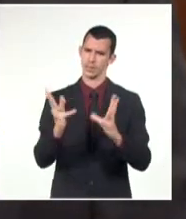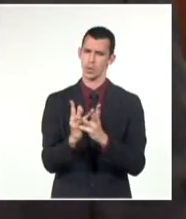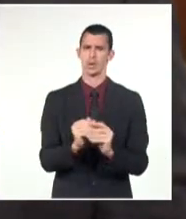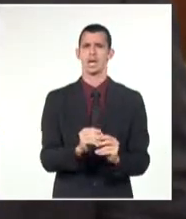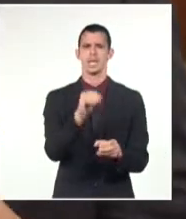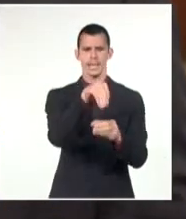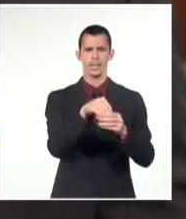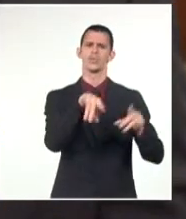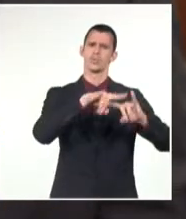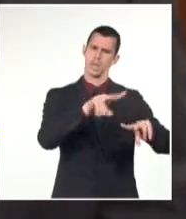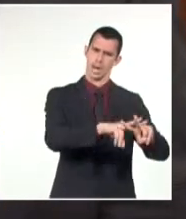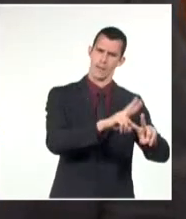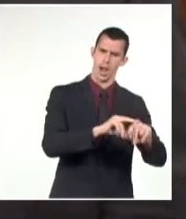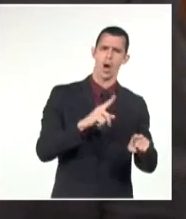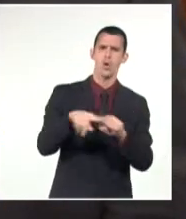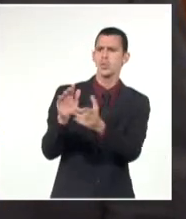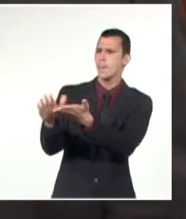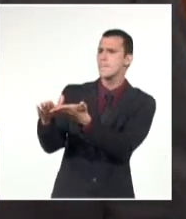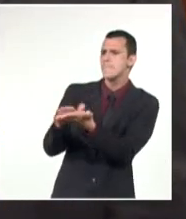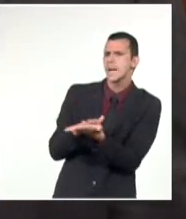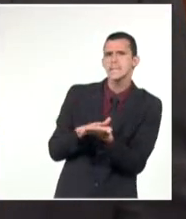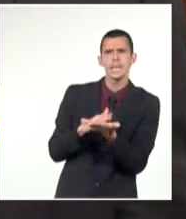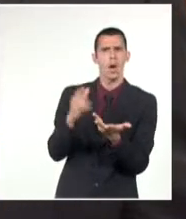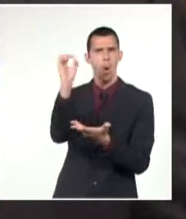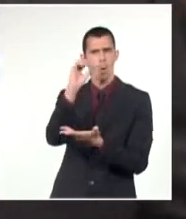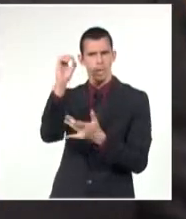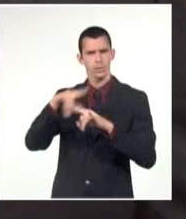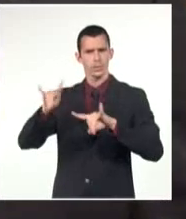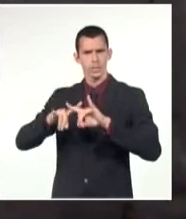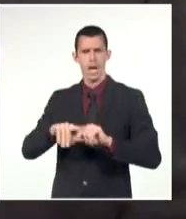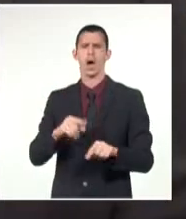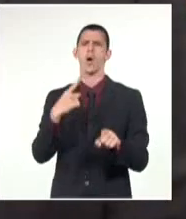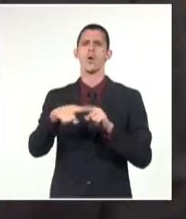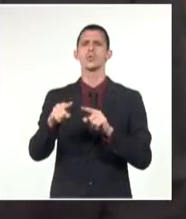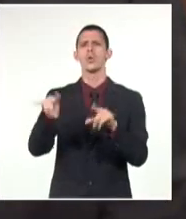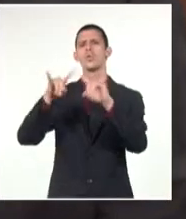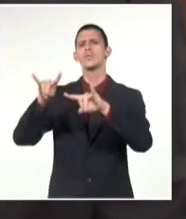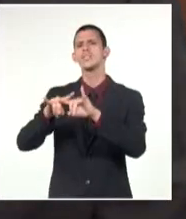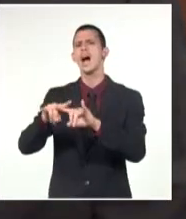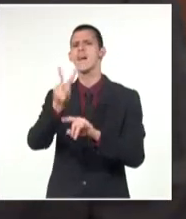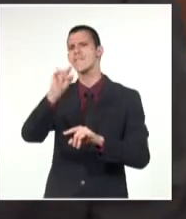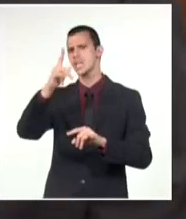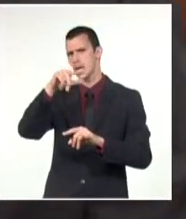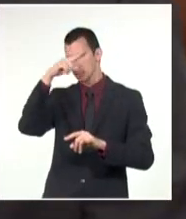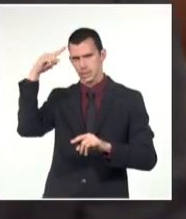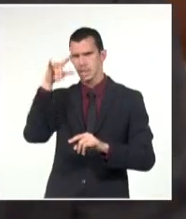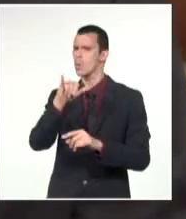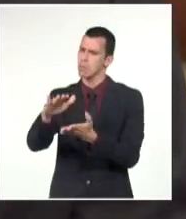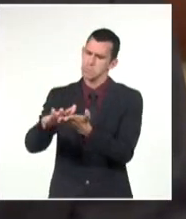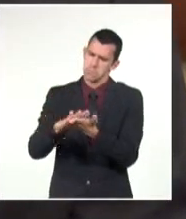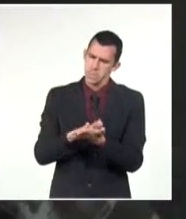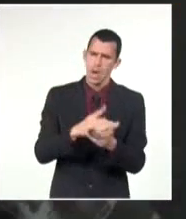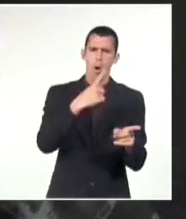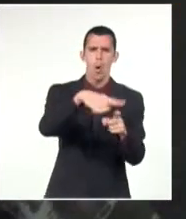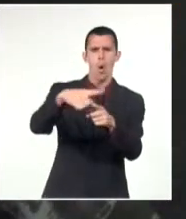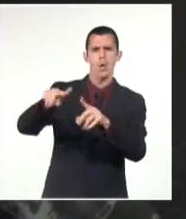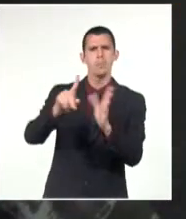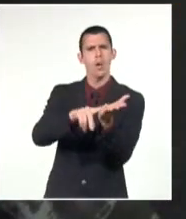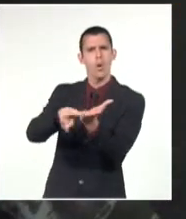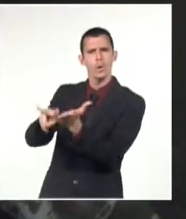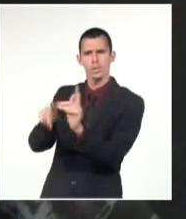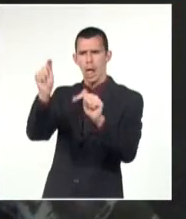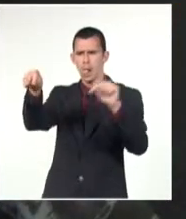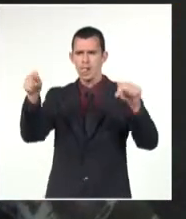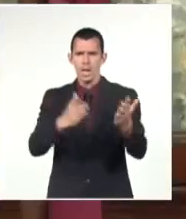Facultad de Derecho de la Universidad de Oriente, también de la Universidad de Las Villas y de otras carreras en otras provincias del país. Con la